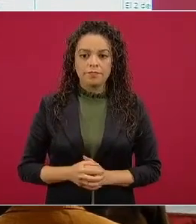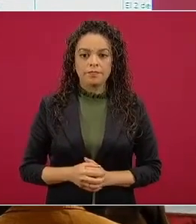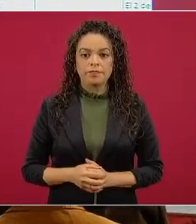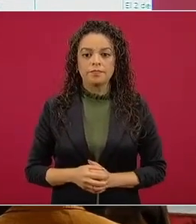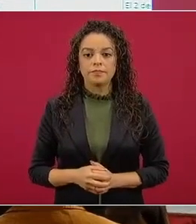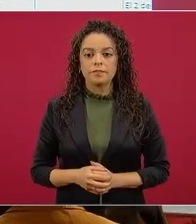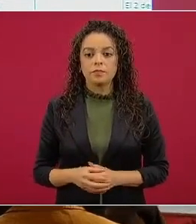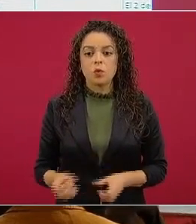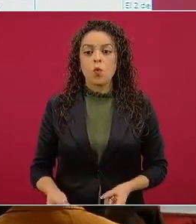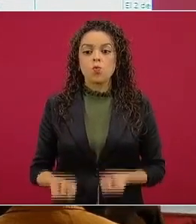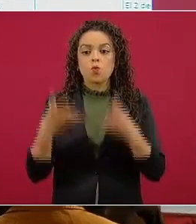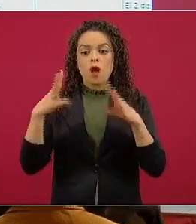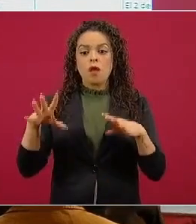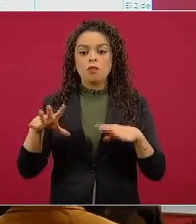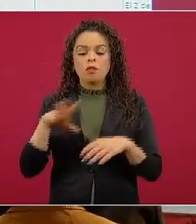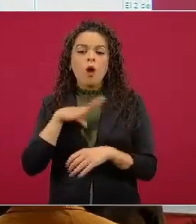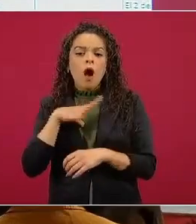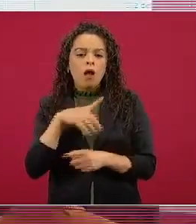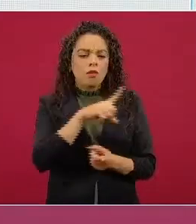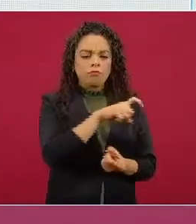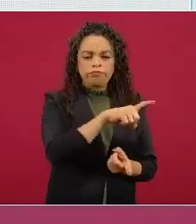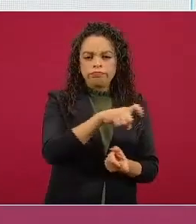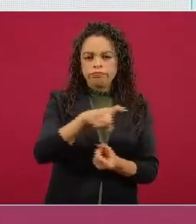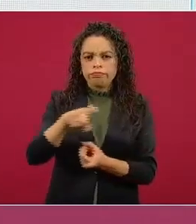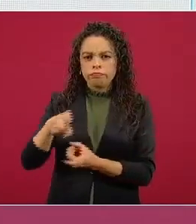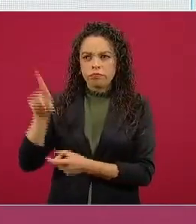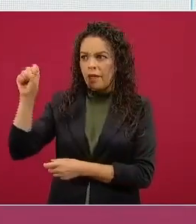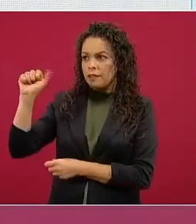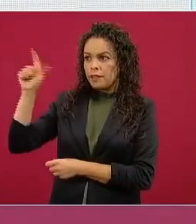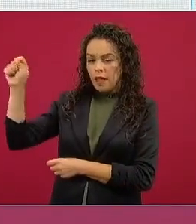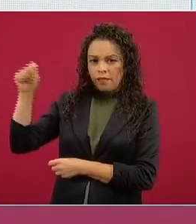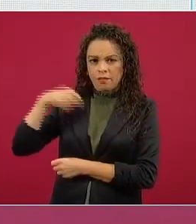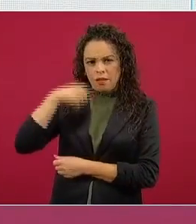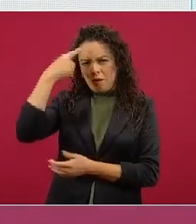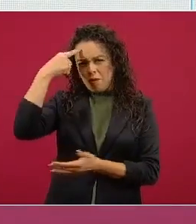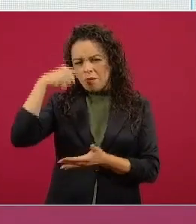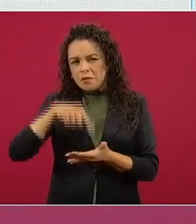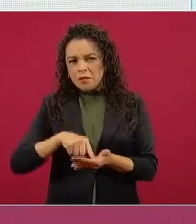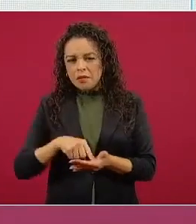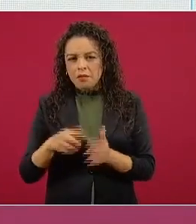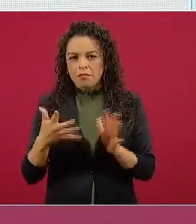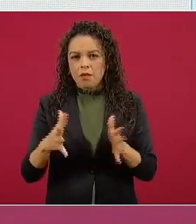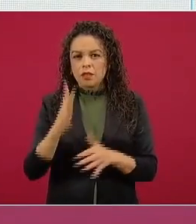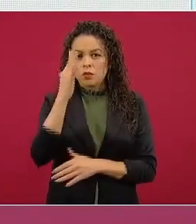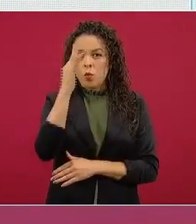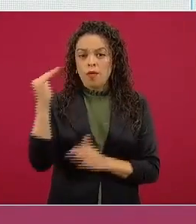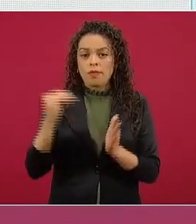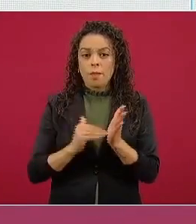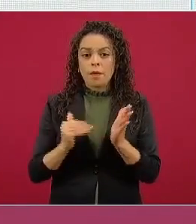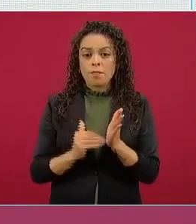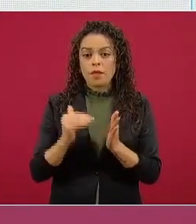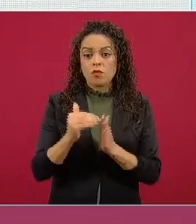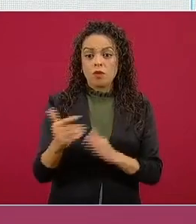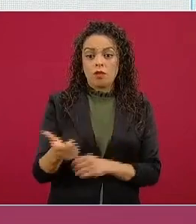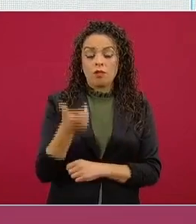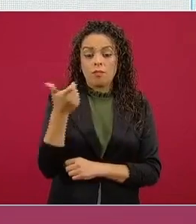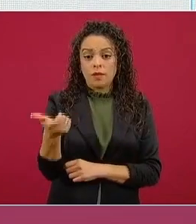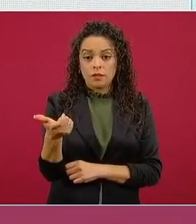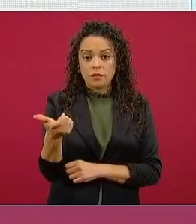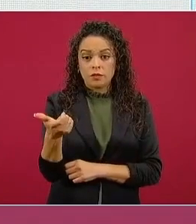a recoger. Calculamos que como 50 mil millones de pesos